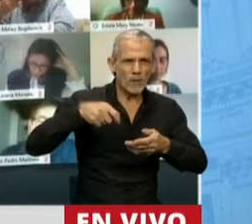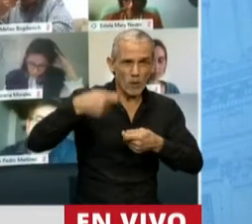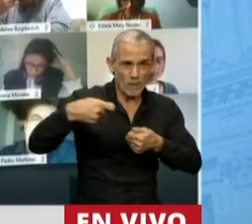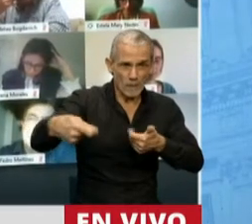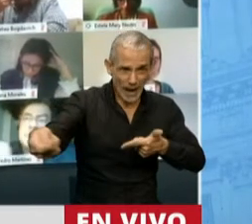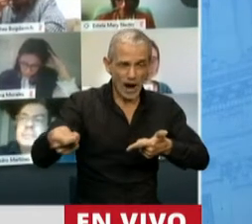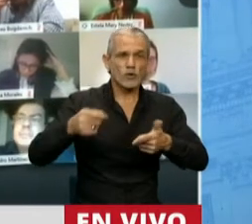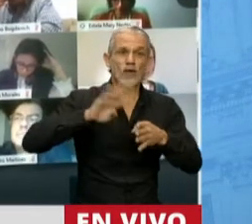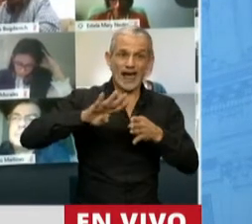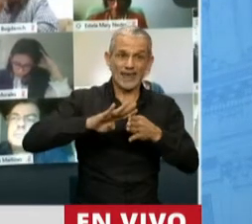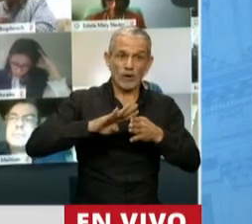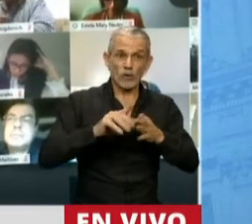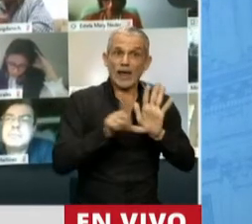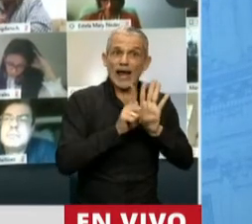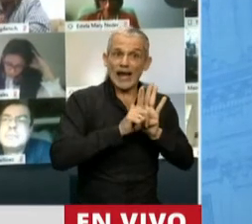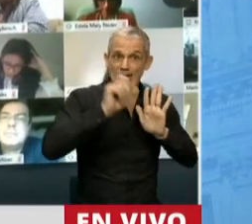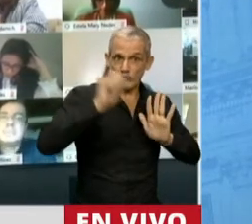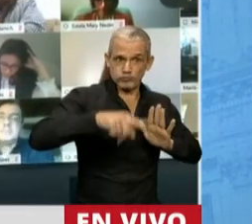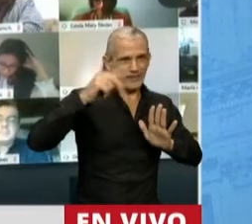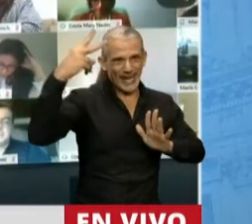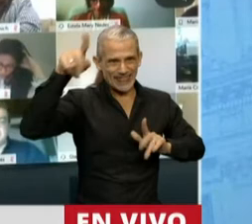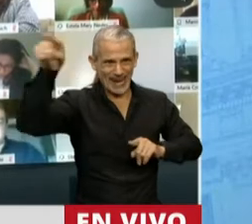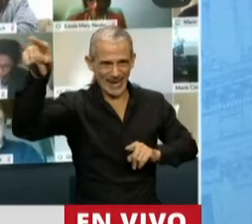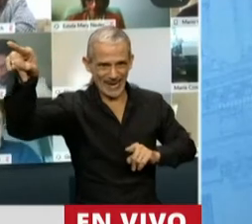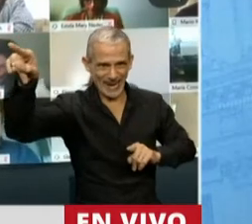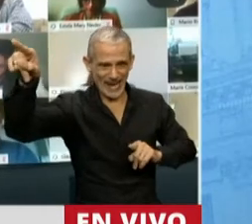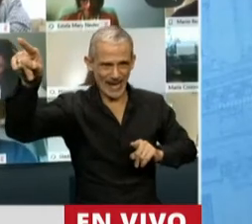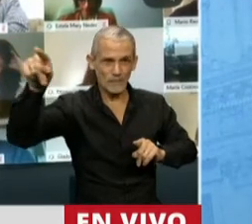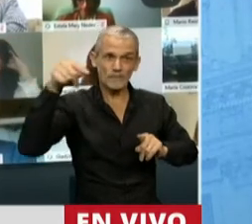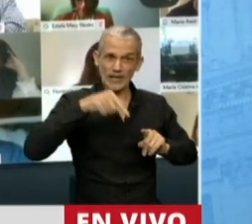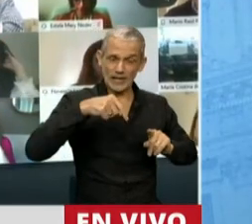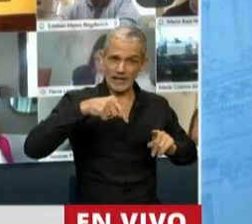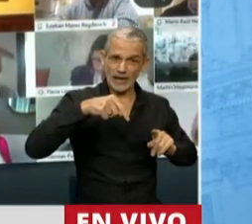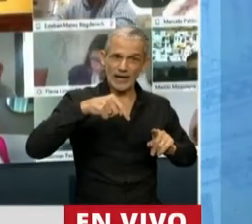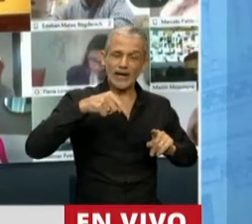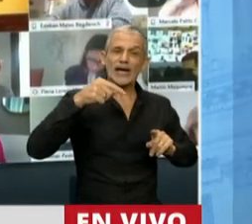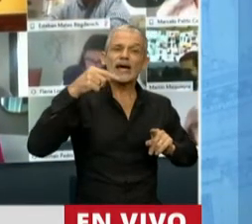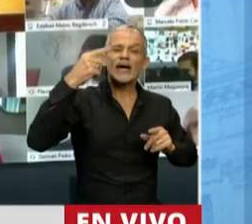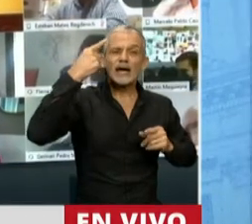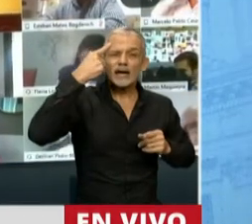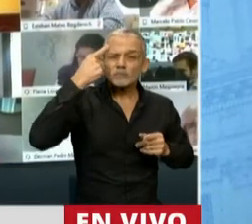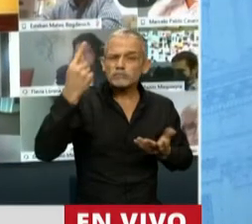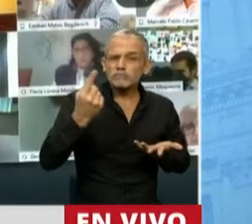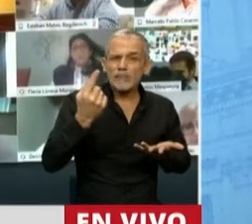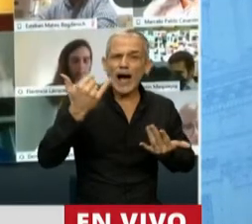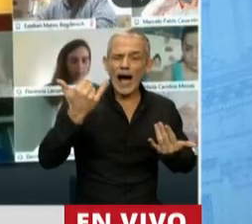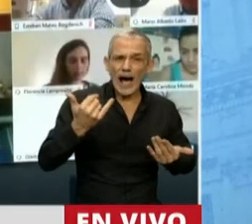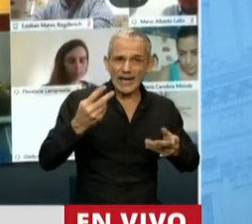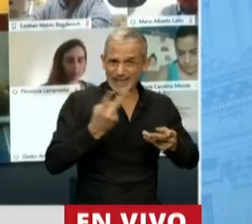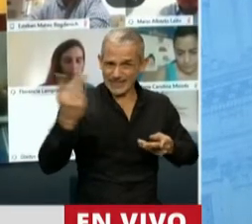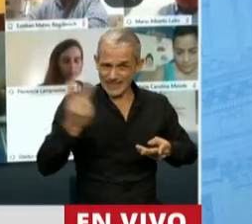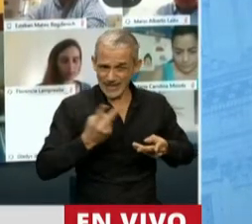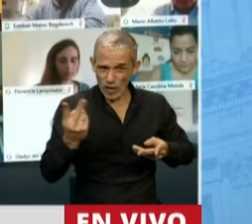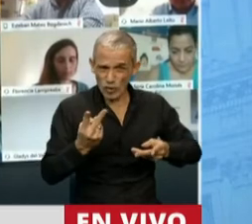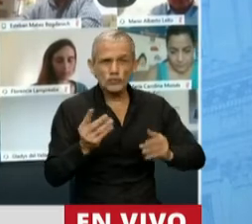emitida bajo ley extranjera, podemos entender que estaríamos en conjunto